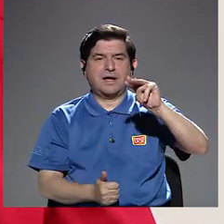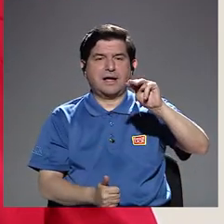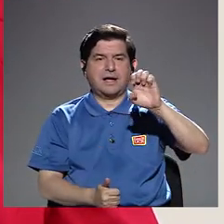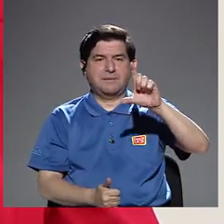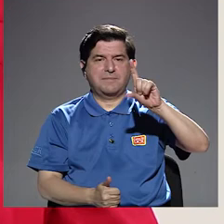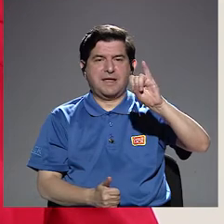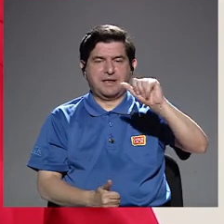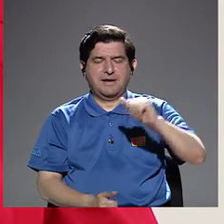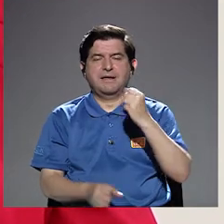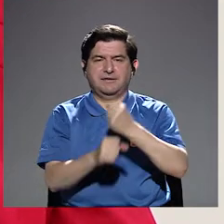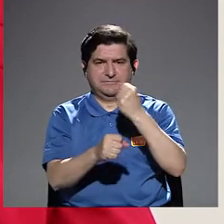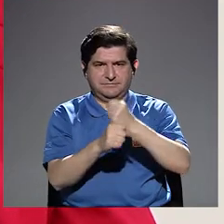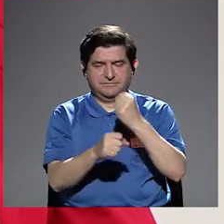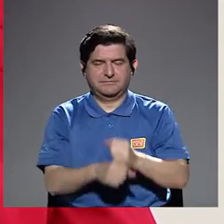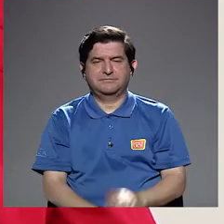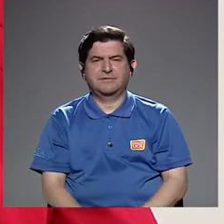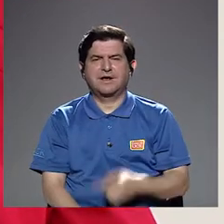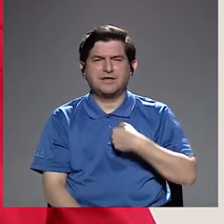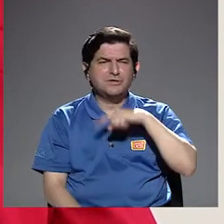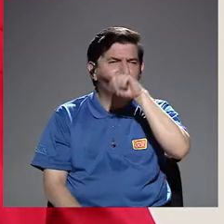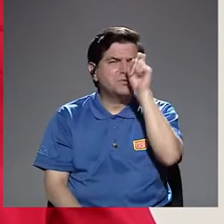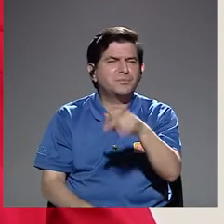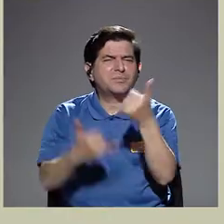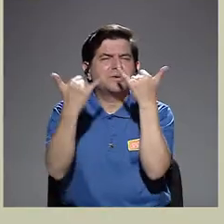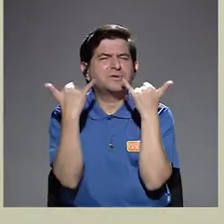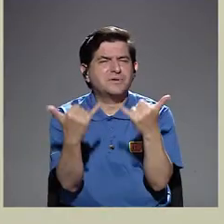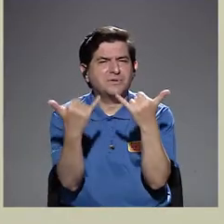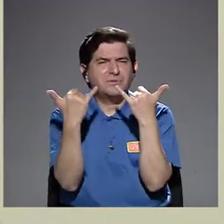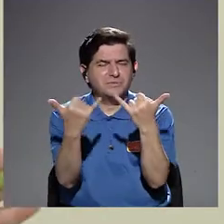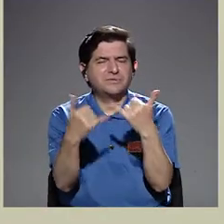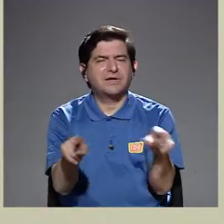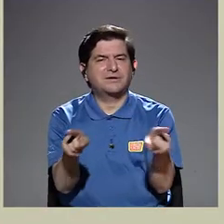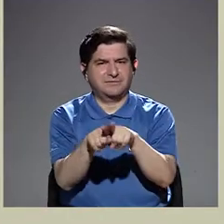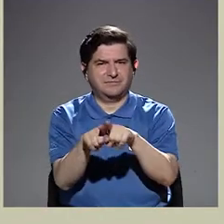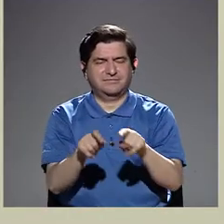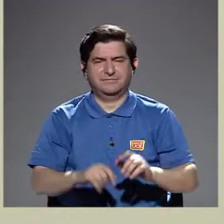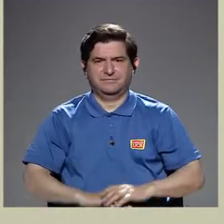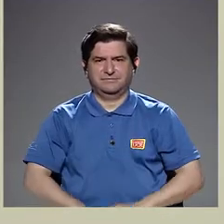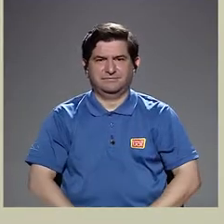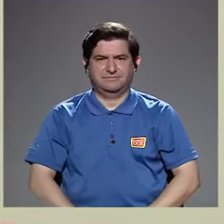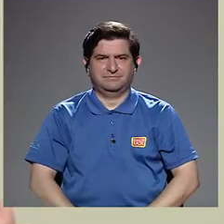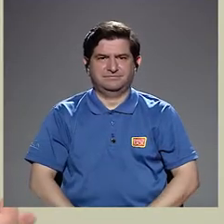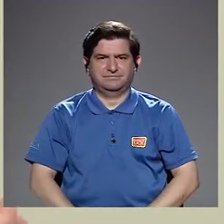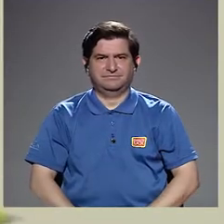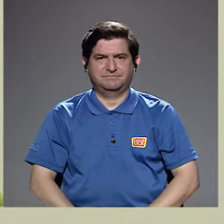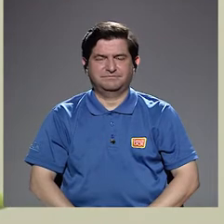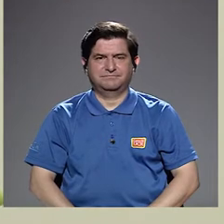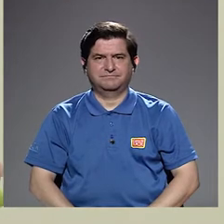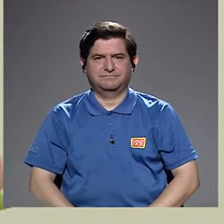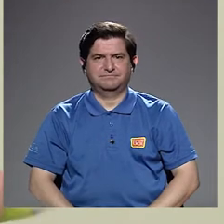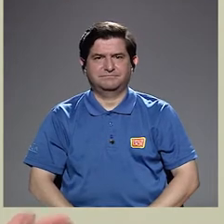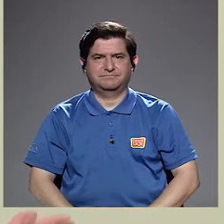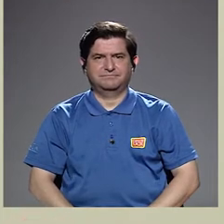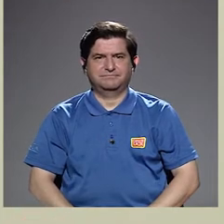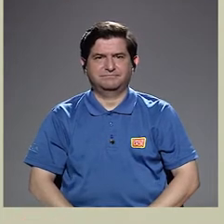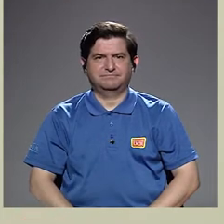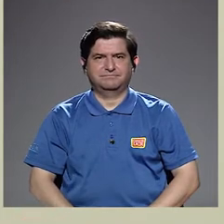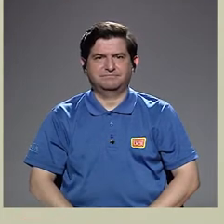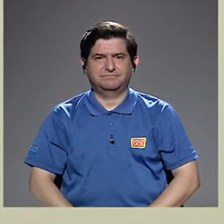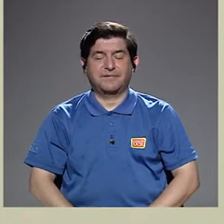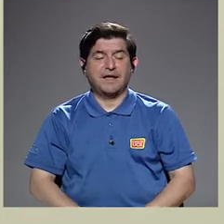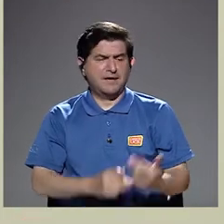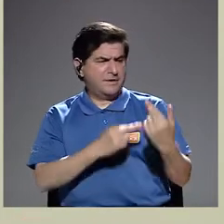estamos trabajando. Sí, eso le iba a preguntar un poco también, digamos, de quiénes somos